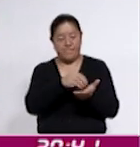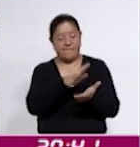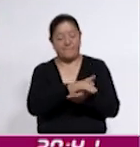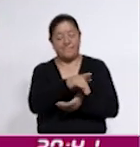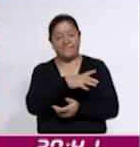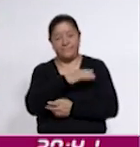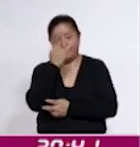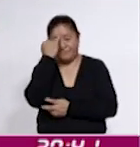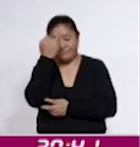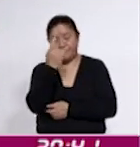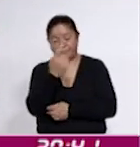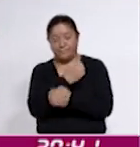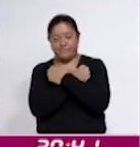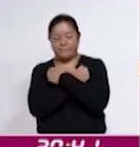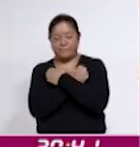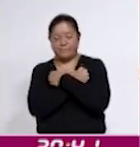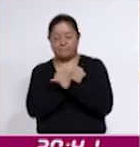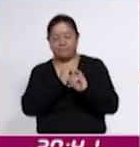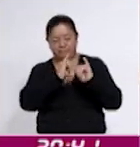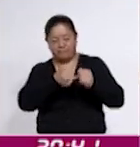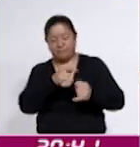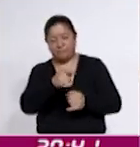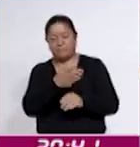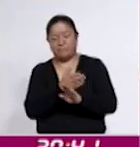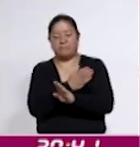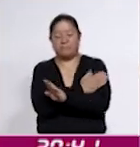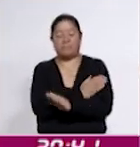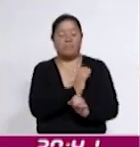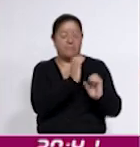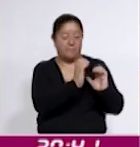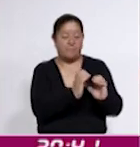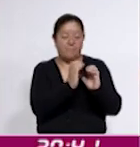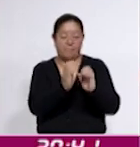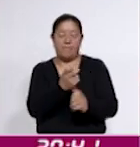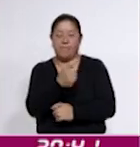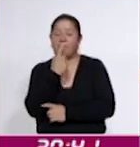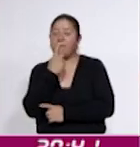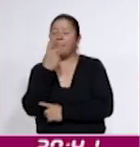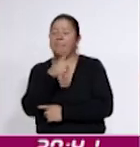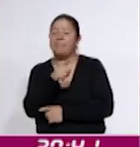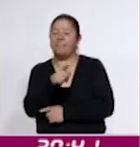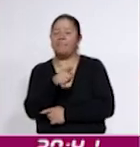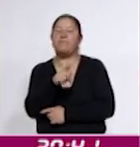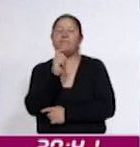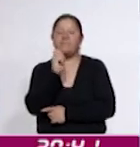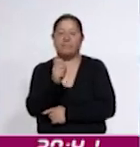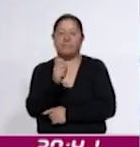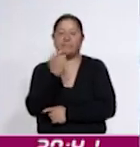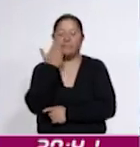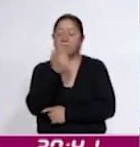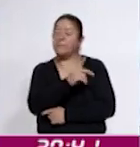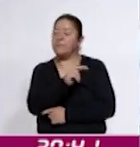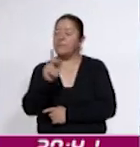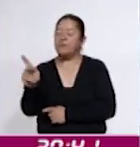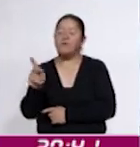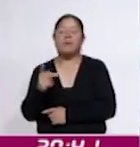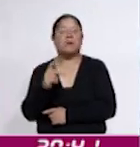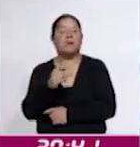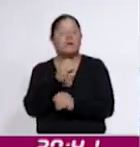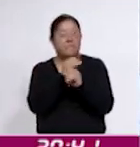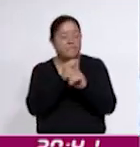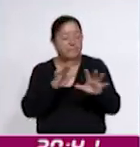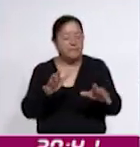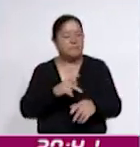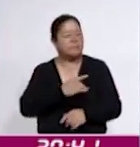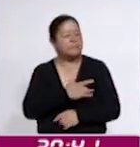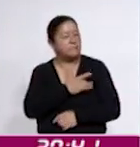de una estrategia educativa integral para prevenir y combatir este delito, la cual no solo busca informar y sensibilizar a la población,